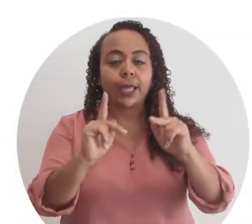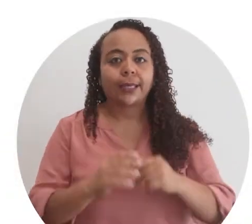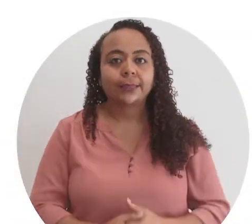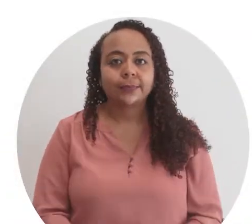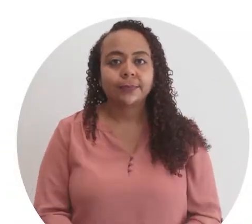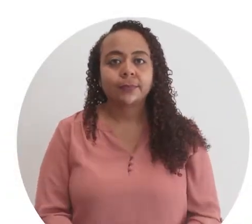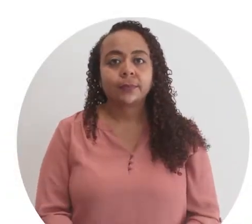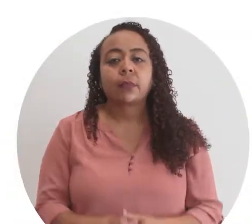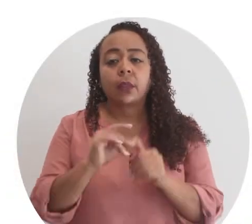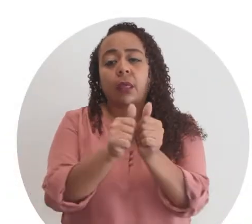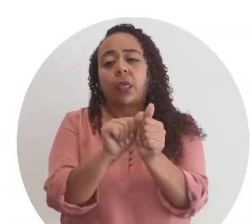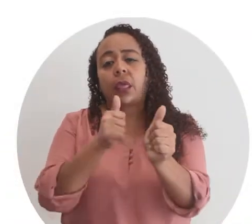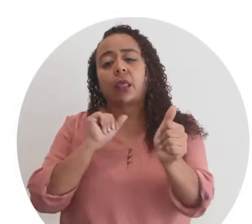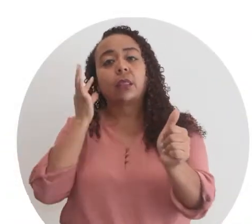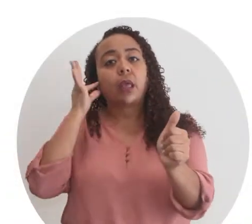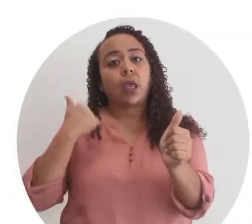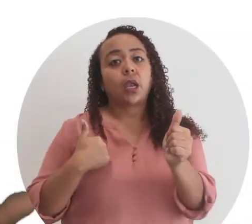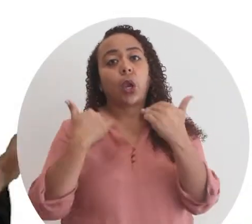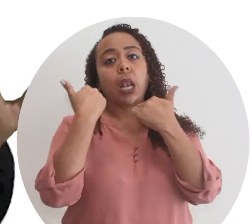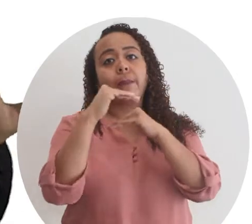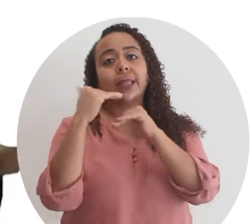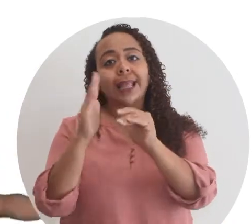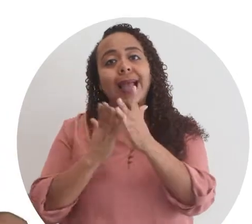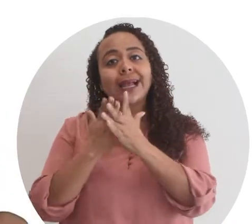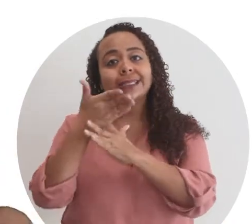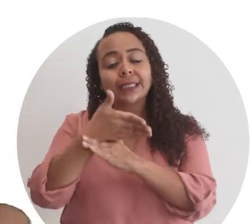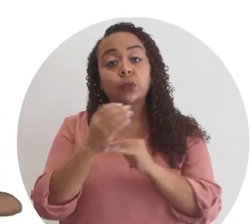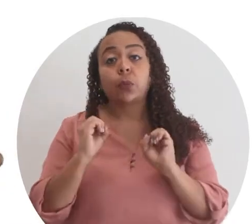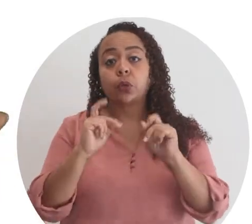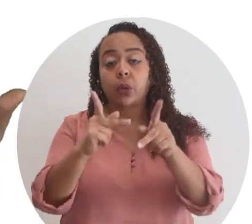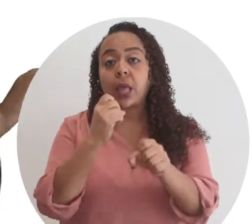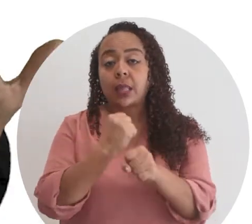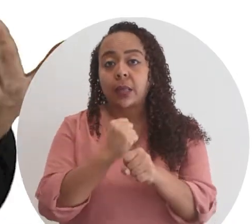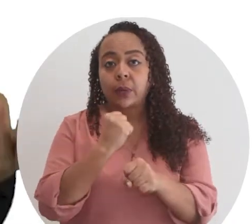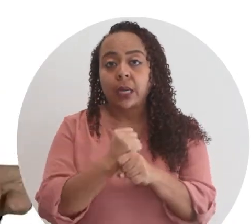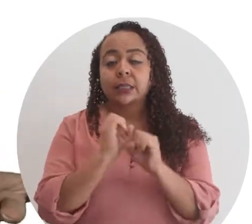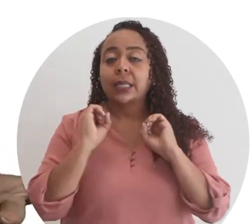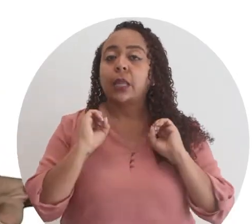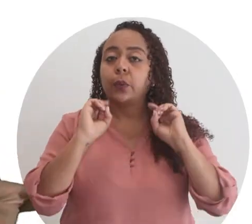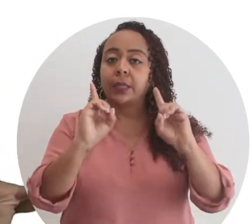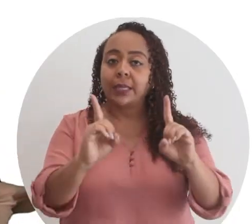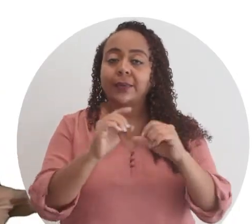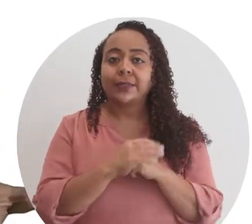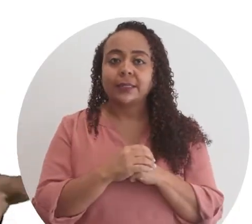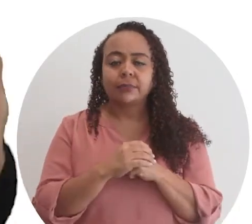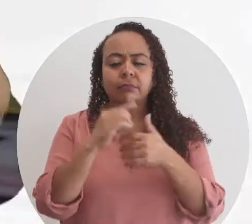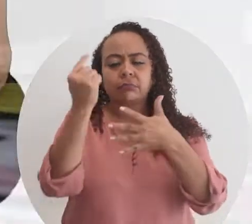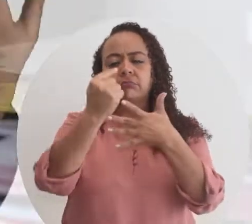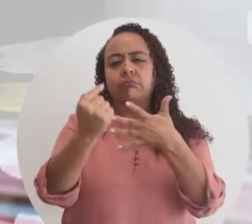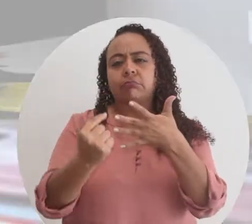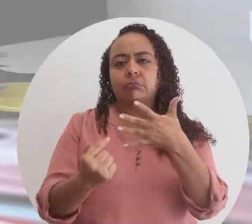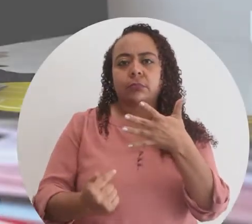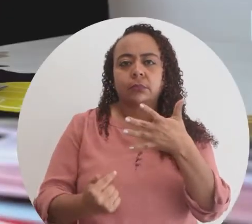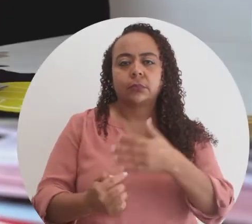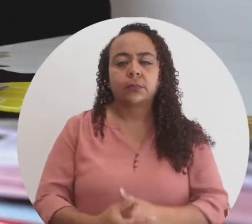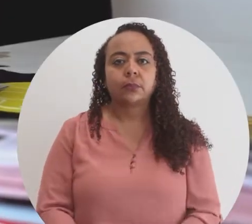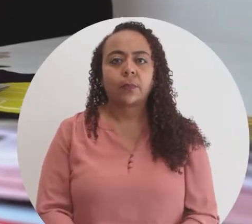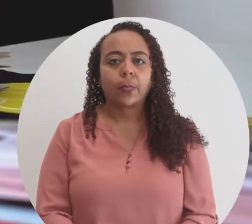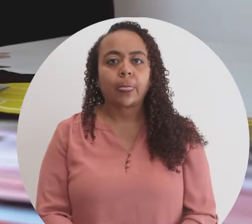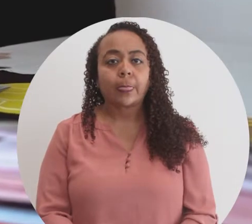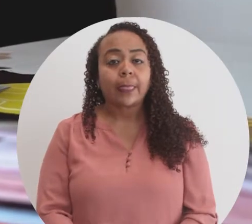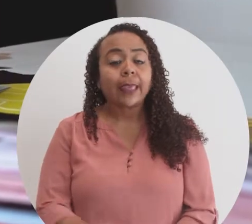oportunidades y brechas de género que limitan el acceso a oportunidades laborales, educativas, entre otras.